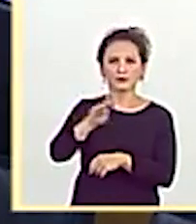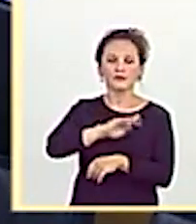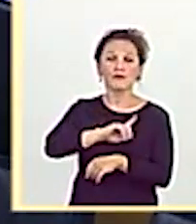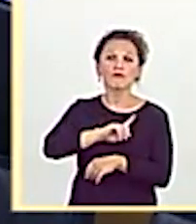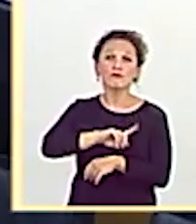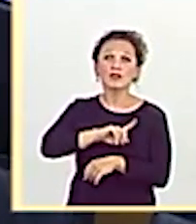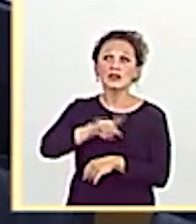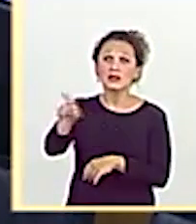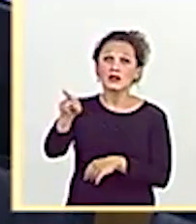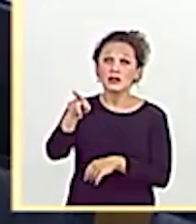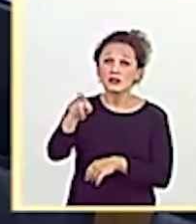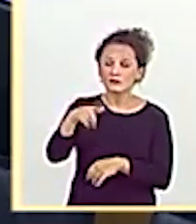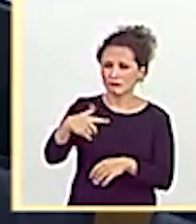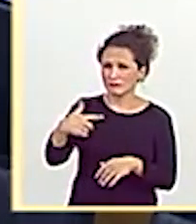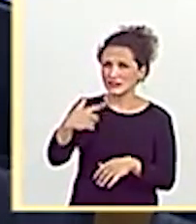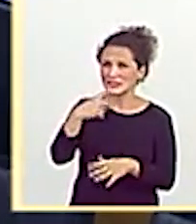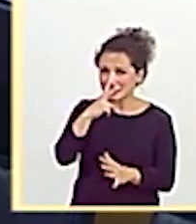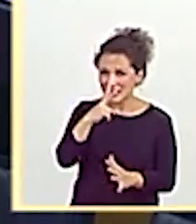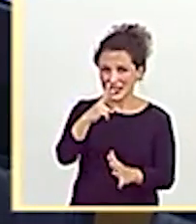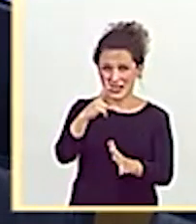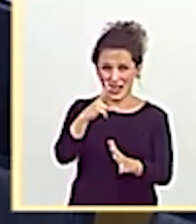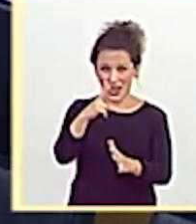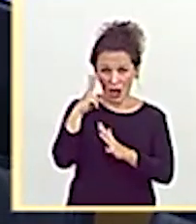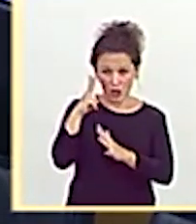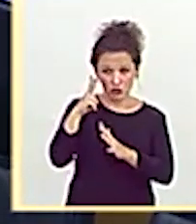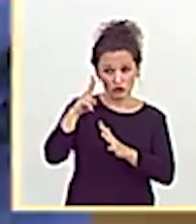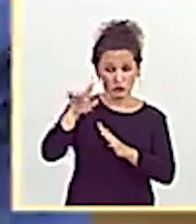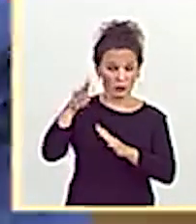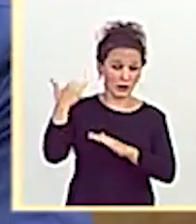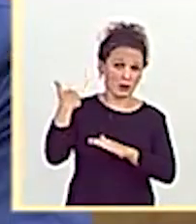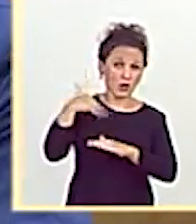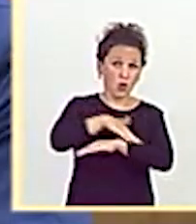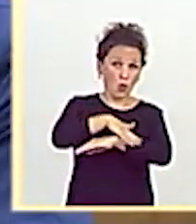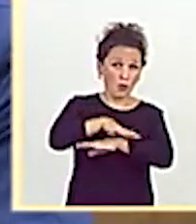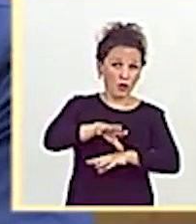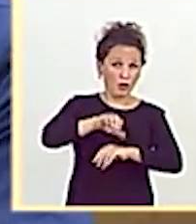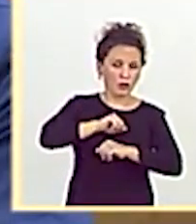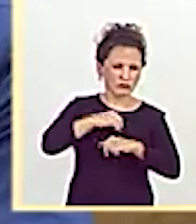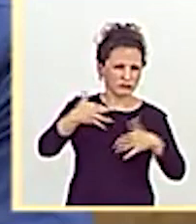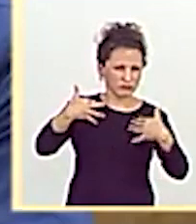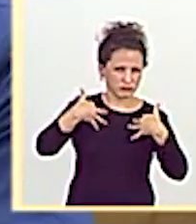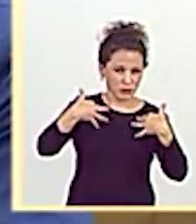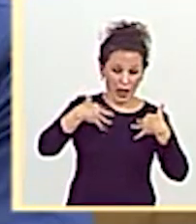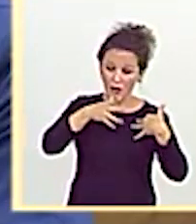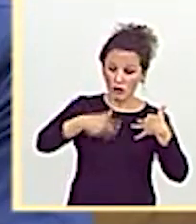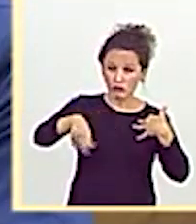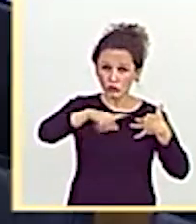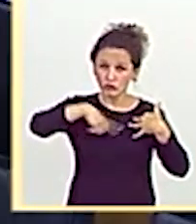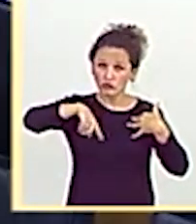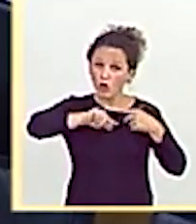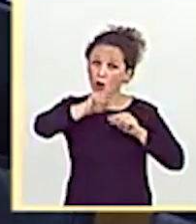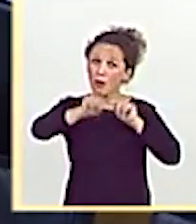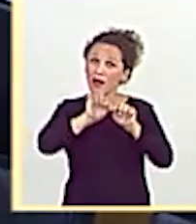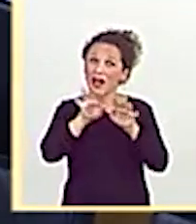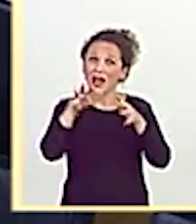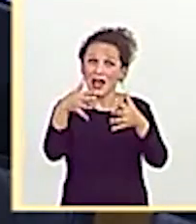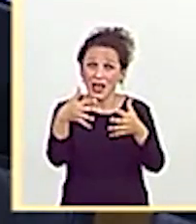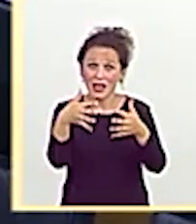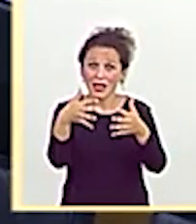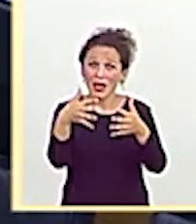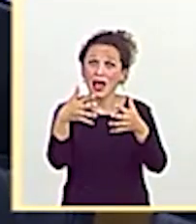en franco sufrimiento durante siete años. Nos hemos tenido que enfrentar a una pandemia con un sistema educativo convaleciente,